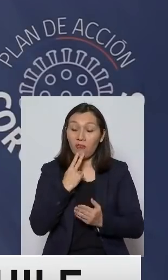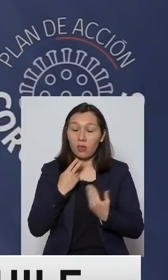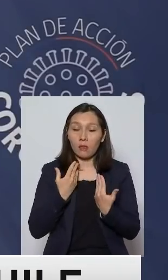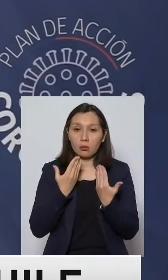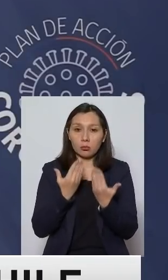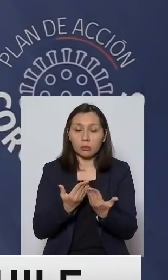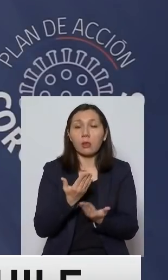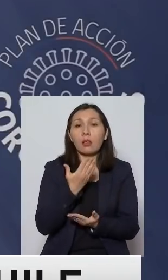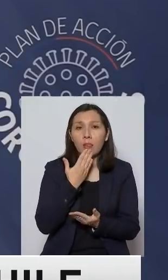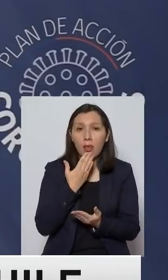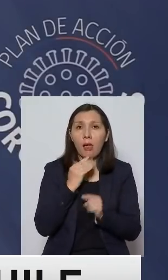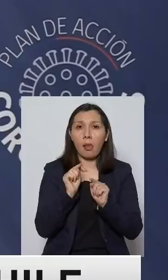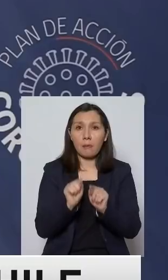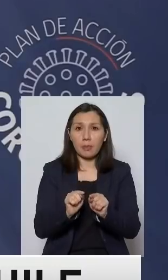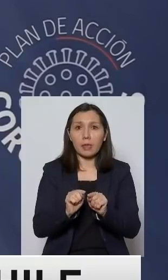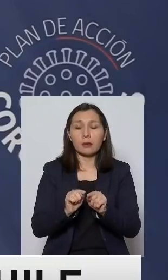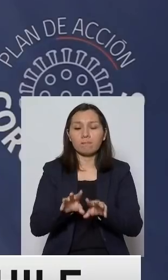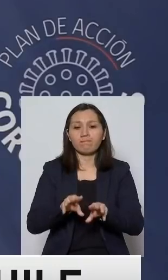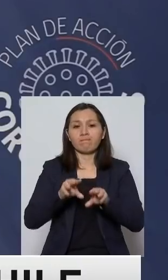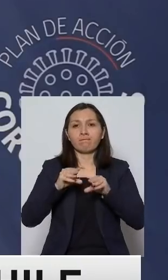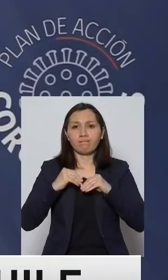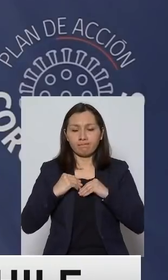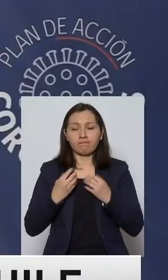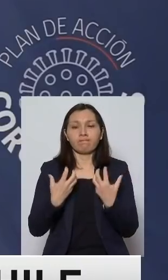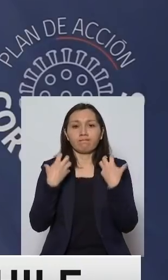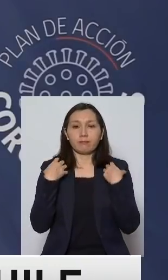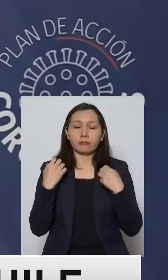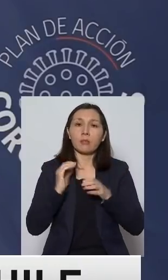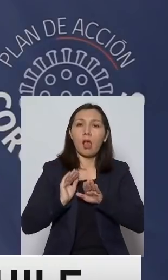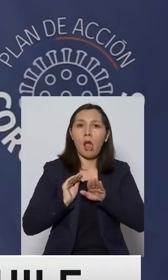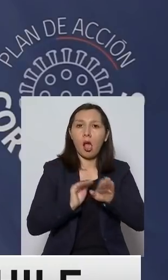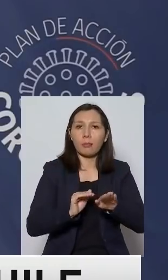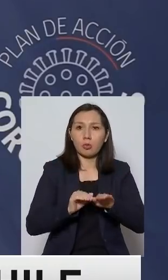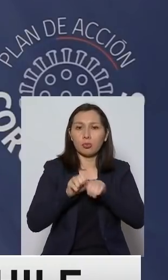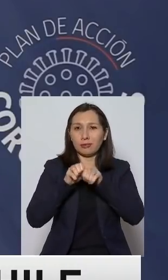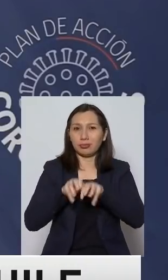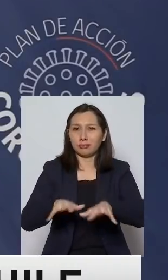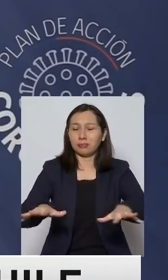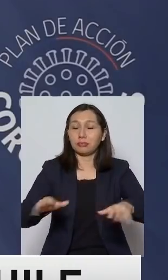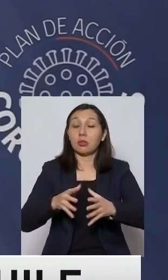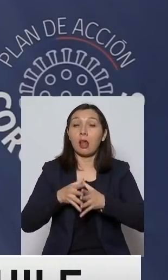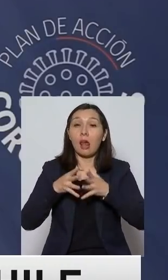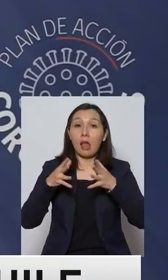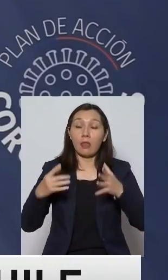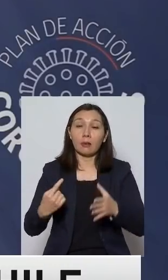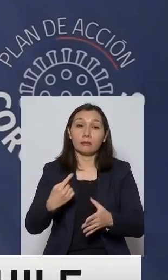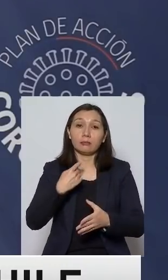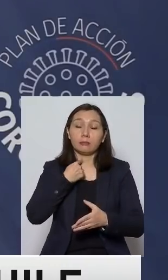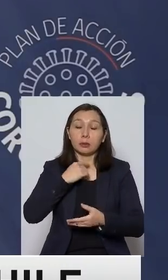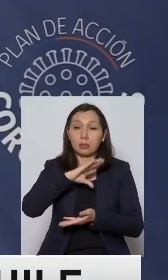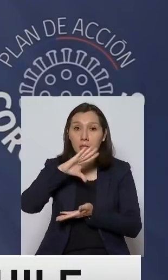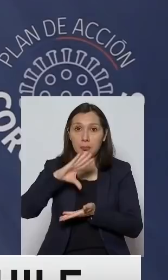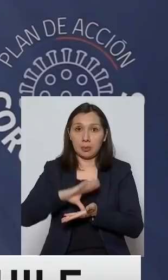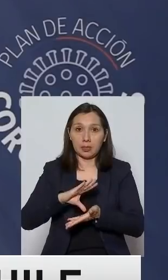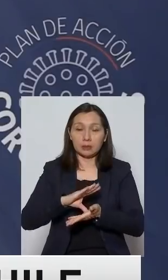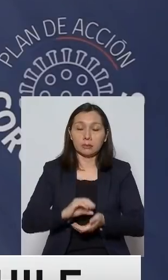para también hacerse cargo y apoyar en esta pandemia tan grande que ha azotado a nuestro país.